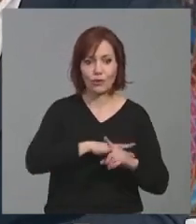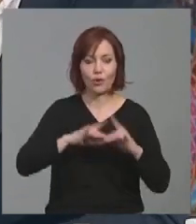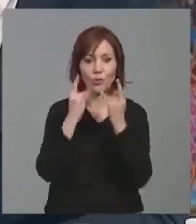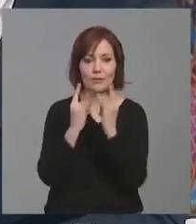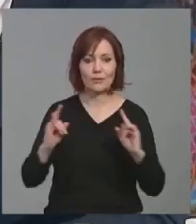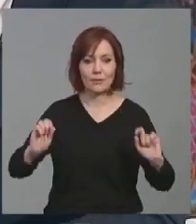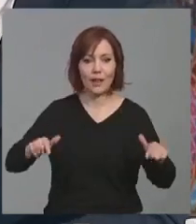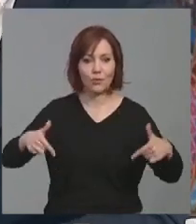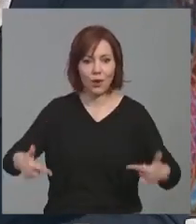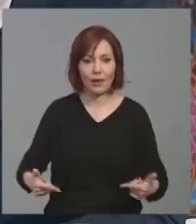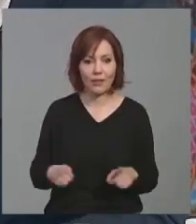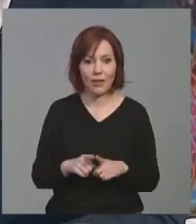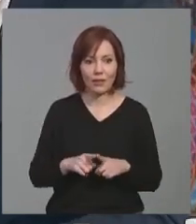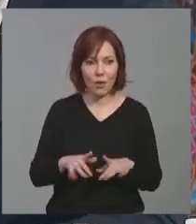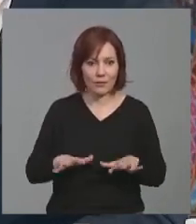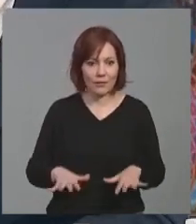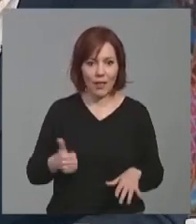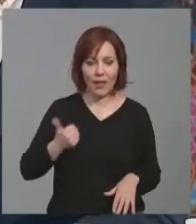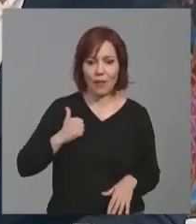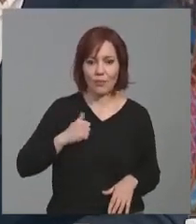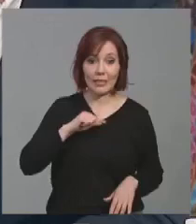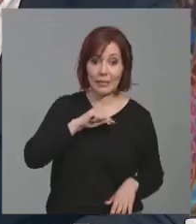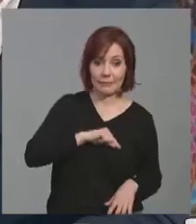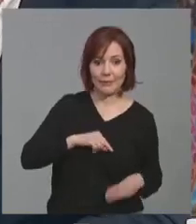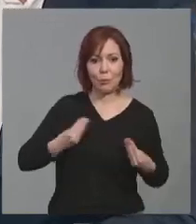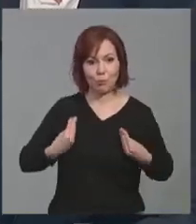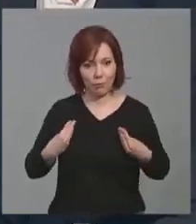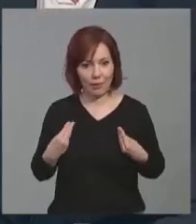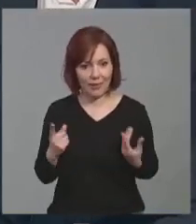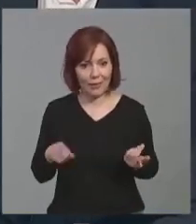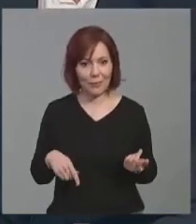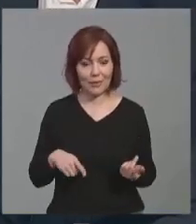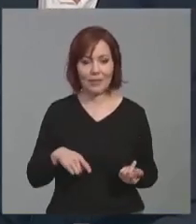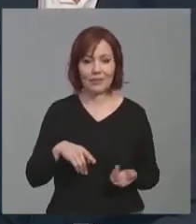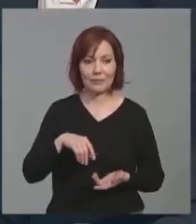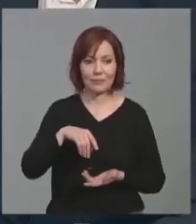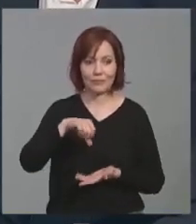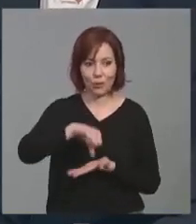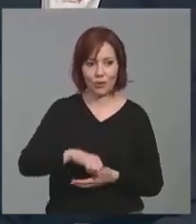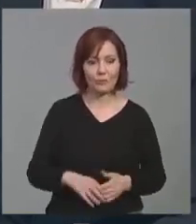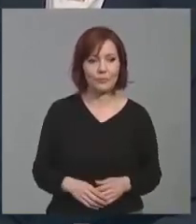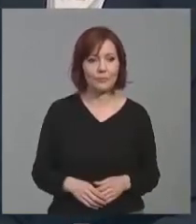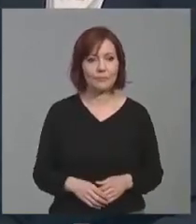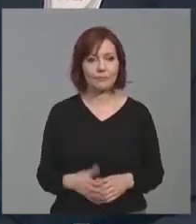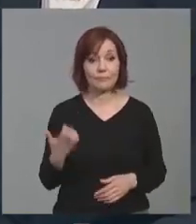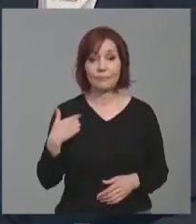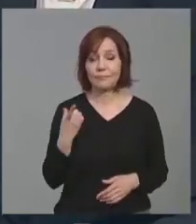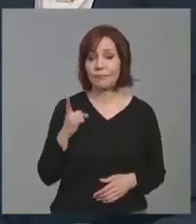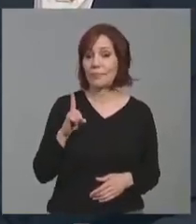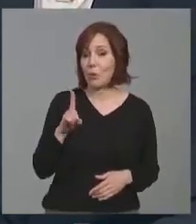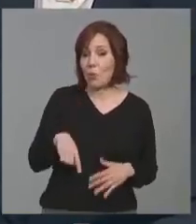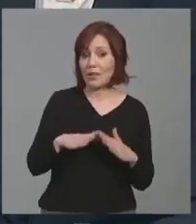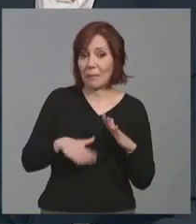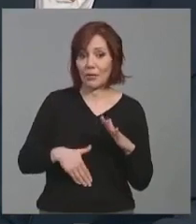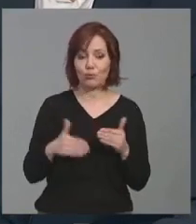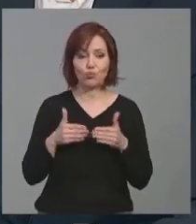digamos que sienten, ¿no?, y viven la ciudad, que es de lo que se trata, al fin y al cabo. Llevamos menos de un mes de que se abrió, desde la apertura del año jubilar,